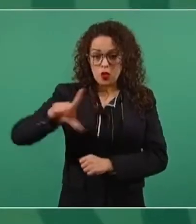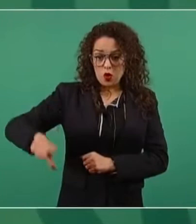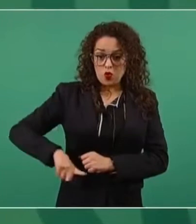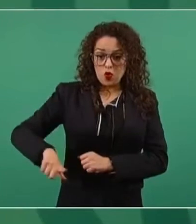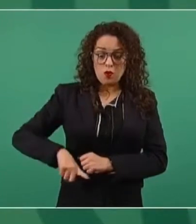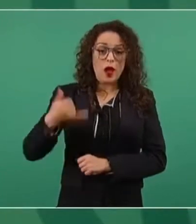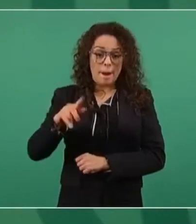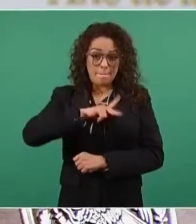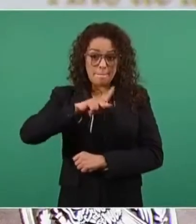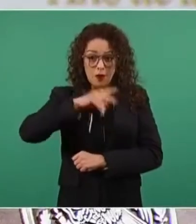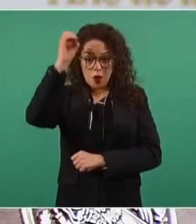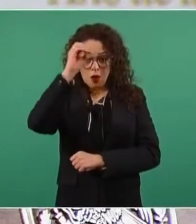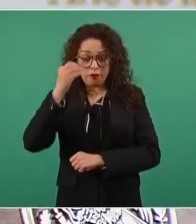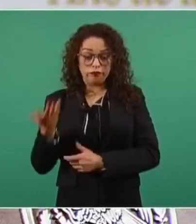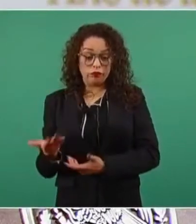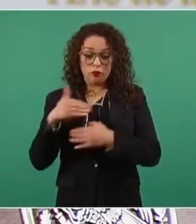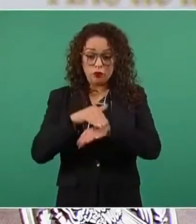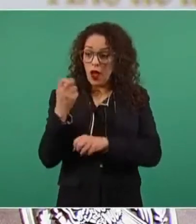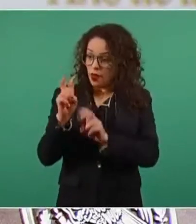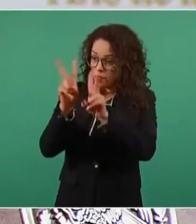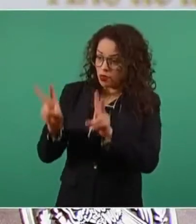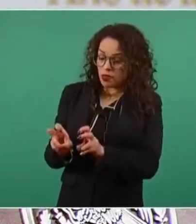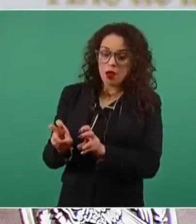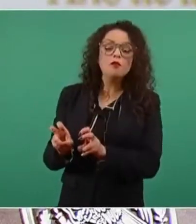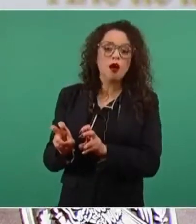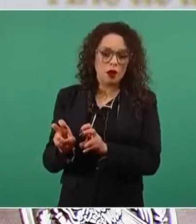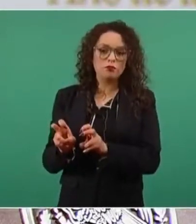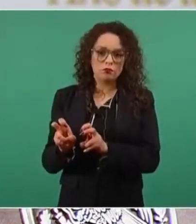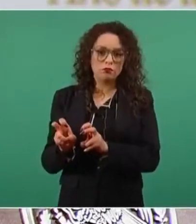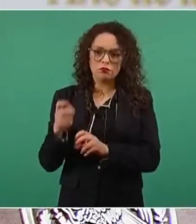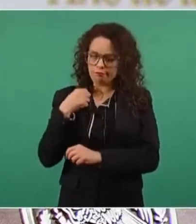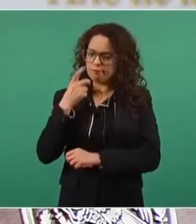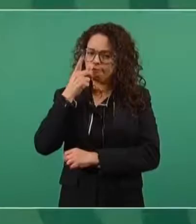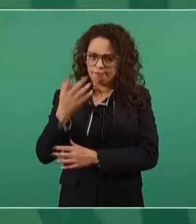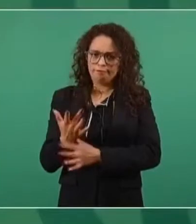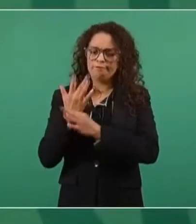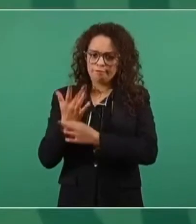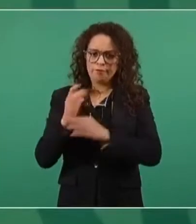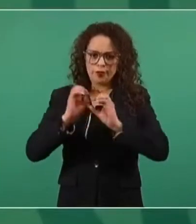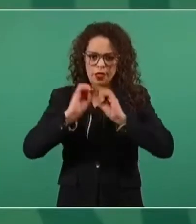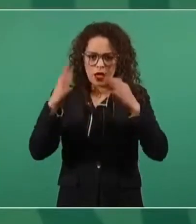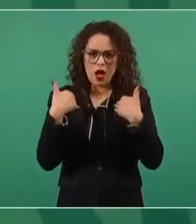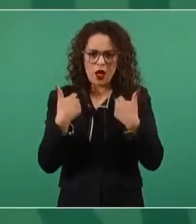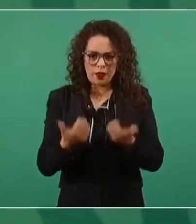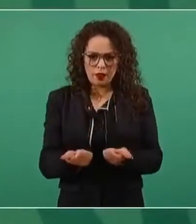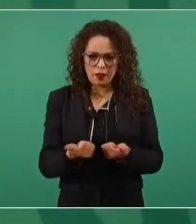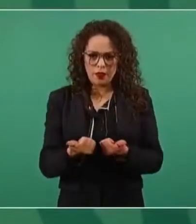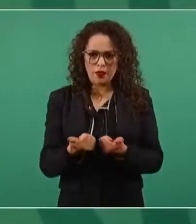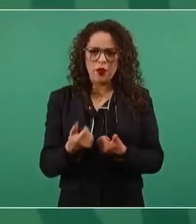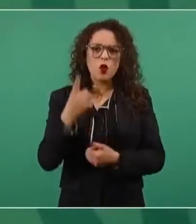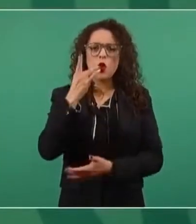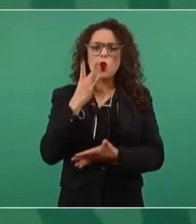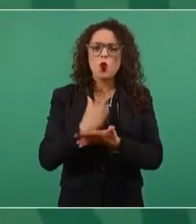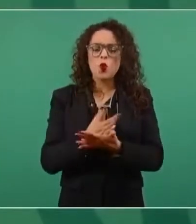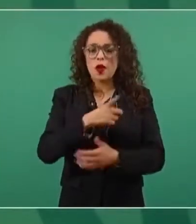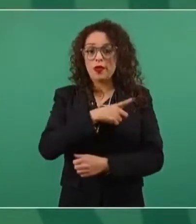y mi postura sobre este asunto. Solo tomar en cuenta,